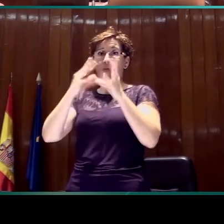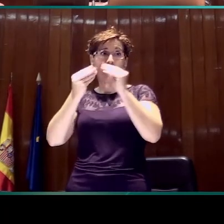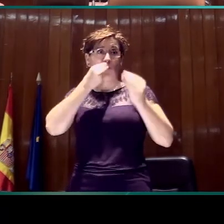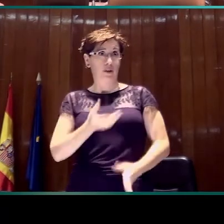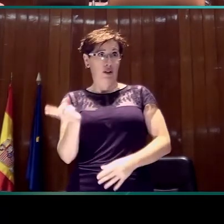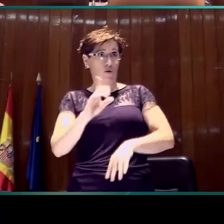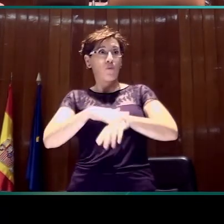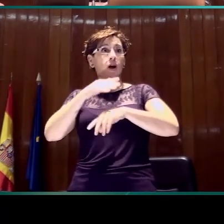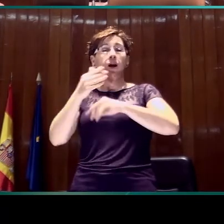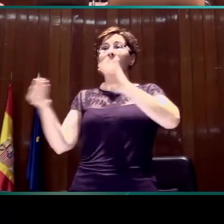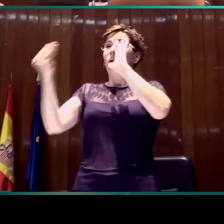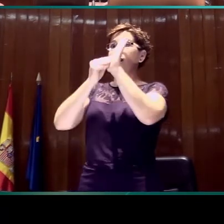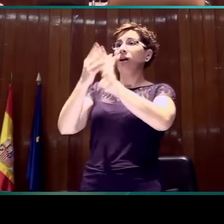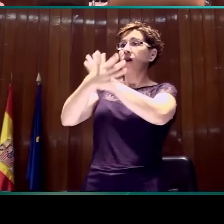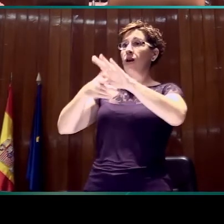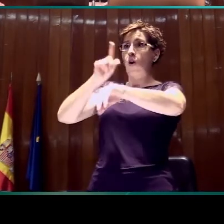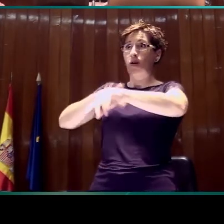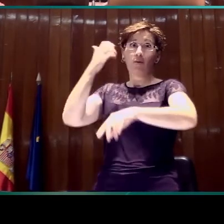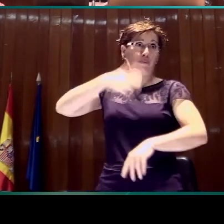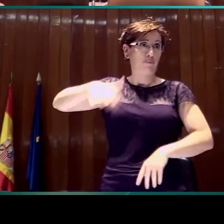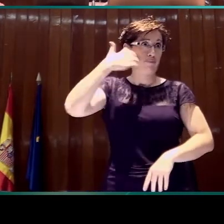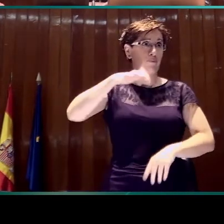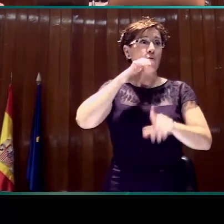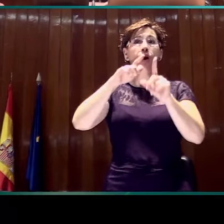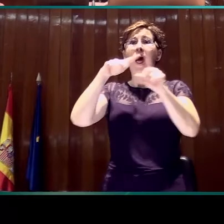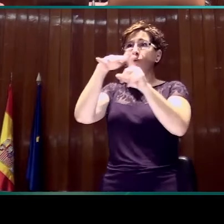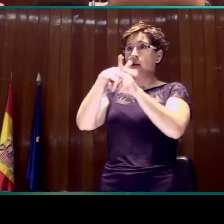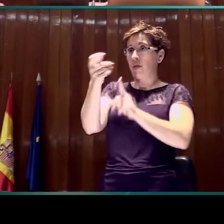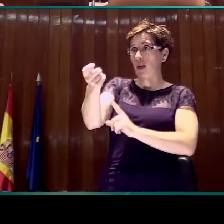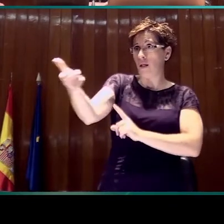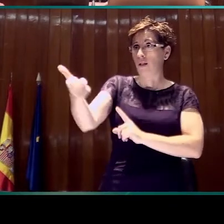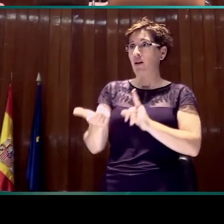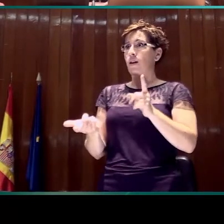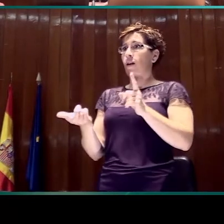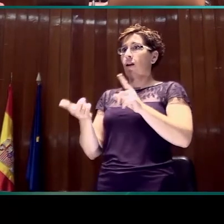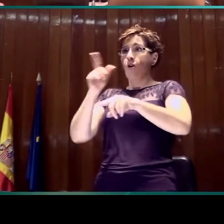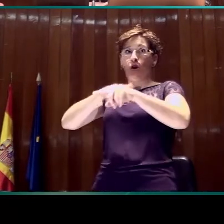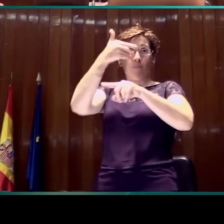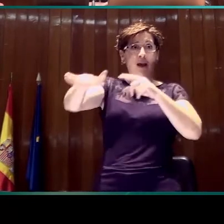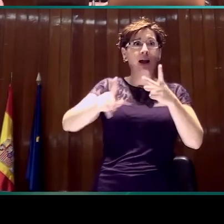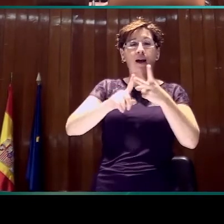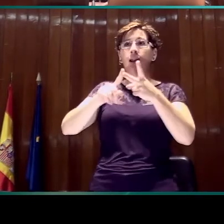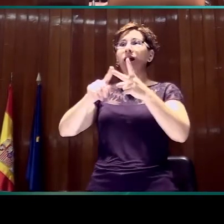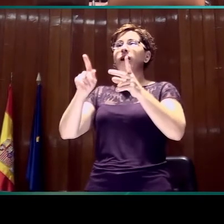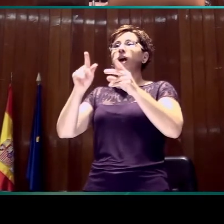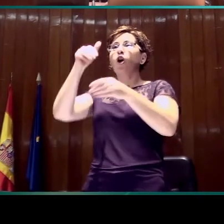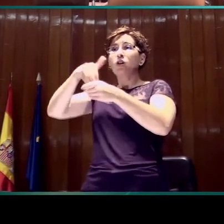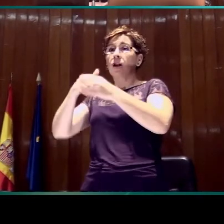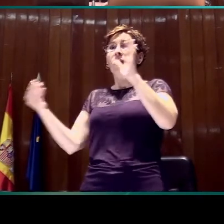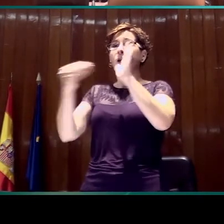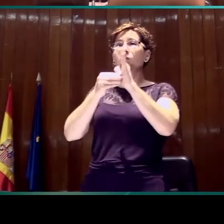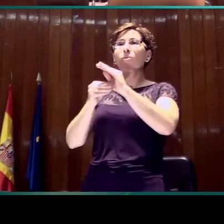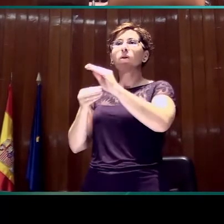repercusión social y que, además, en los contenidos en los que se incluye, no siempre se respetan sus preferencias. Y, en este sentido,